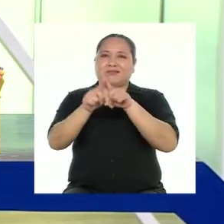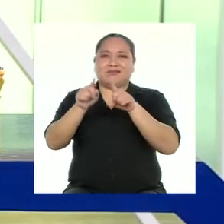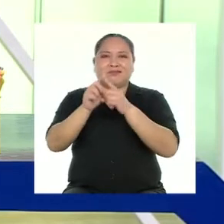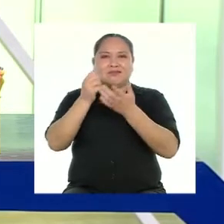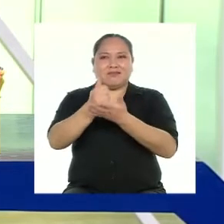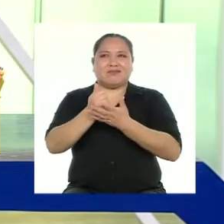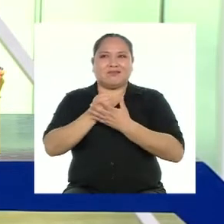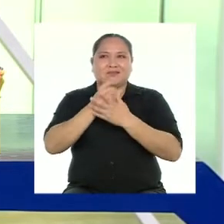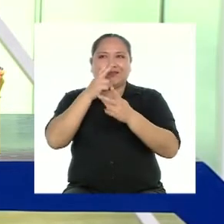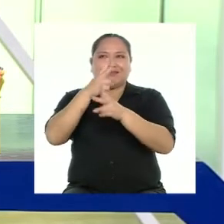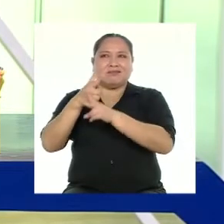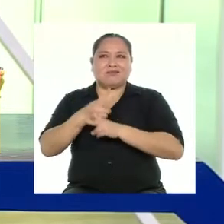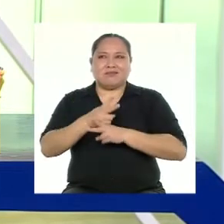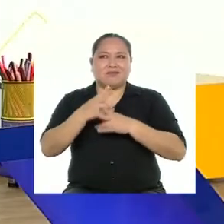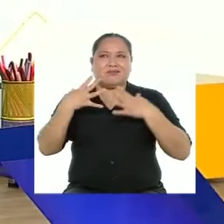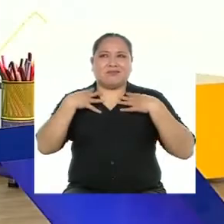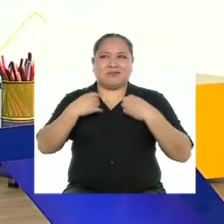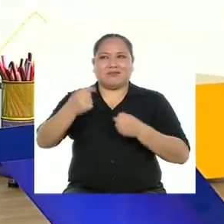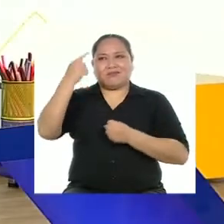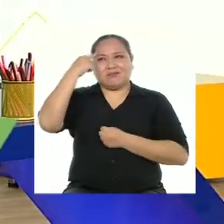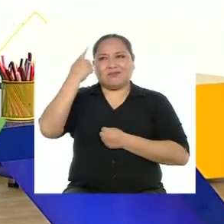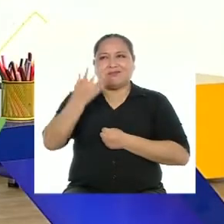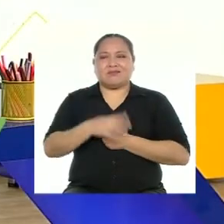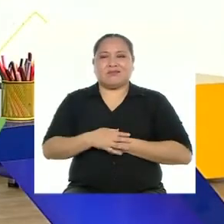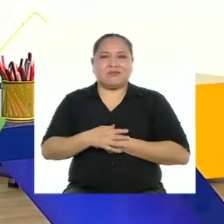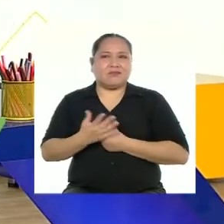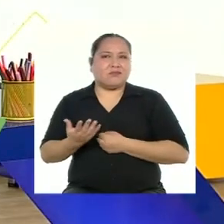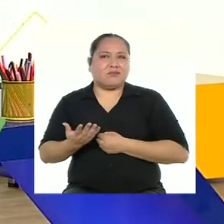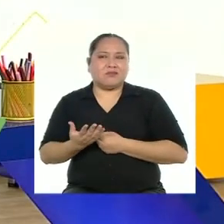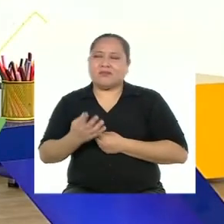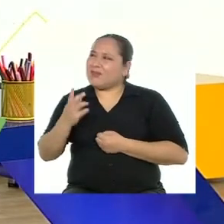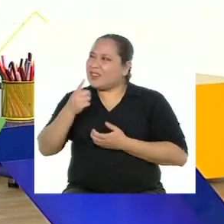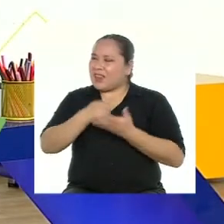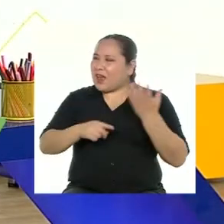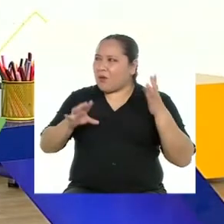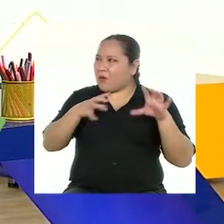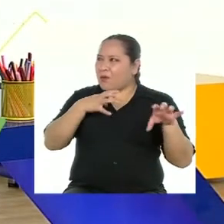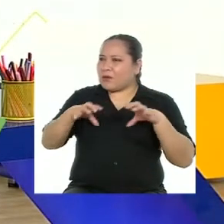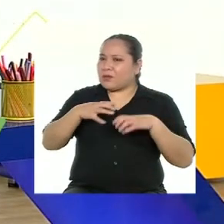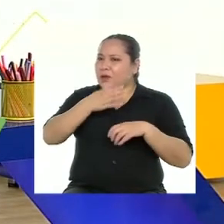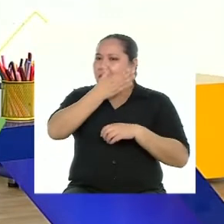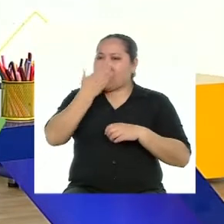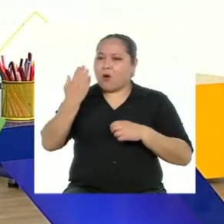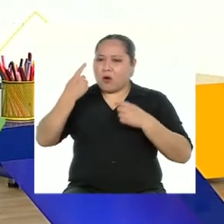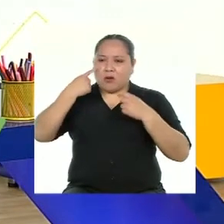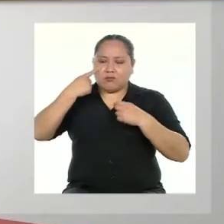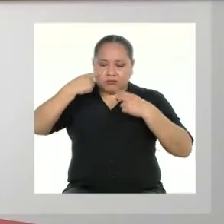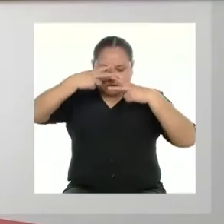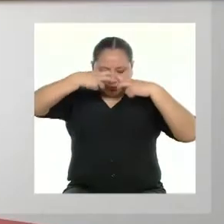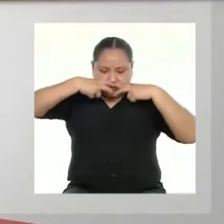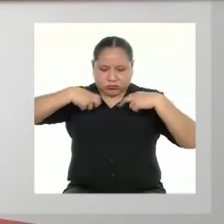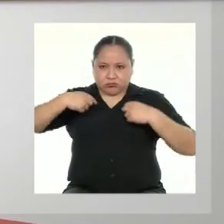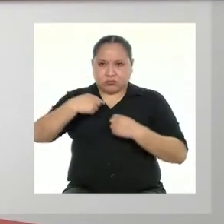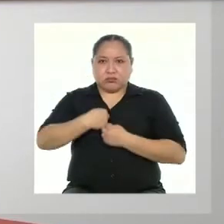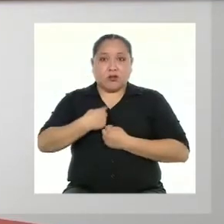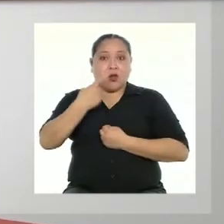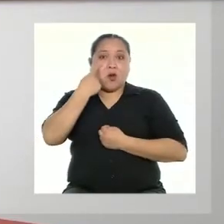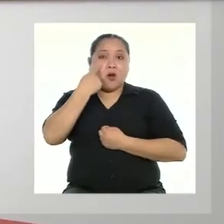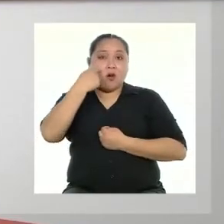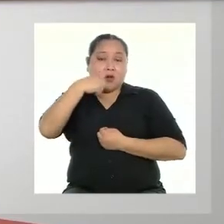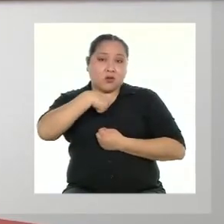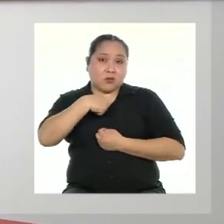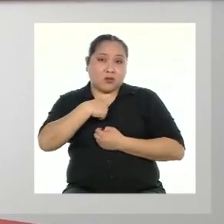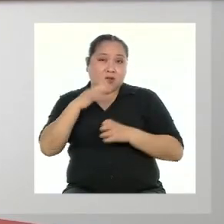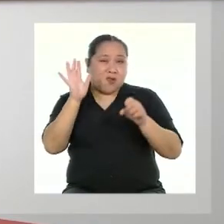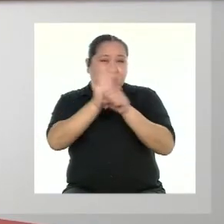ayuda a cuidar de nuestra salud mental. ¿Hay algo que podamos hacer para mejorar nuestro autoconocimiento? Llegar a conocernos